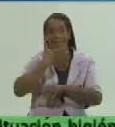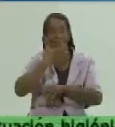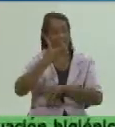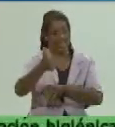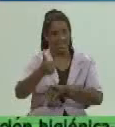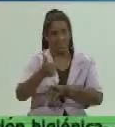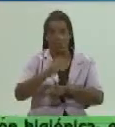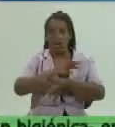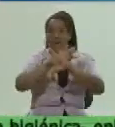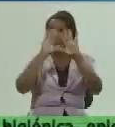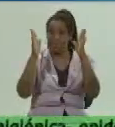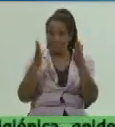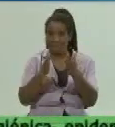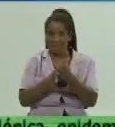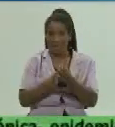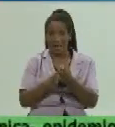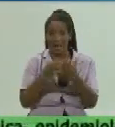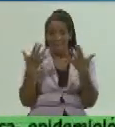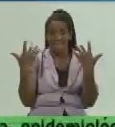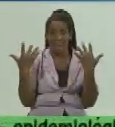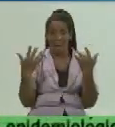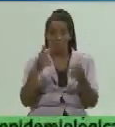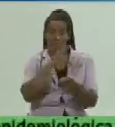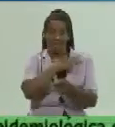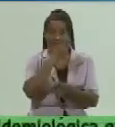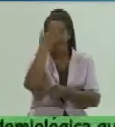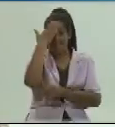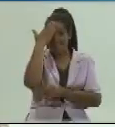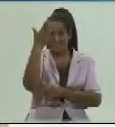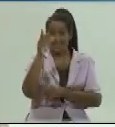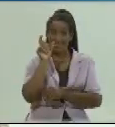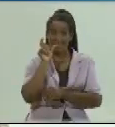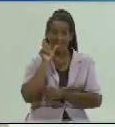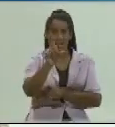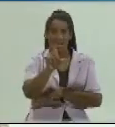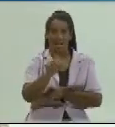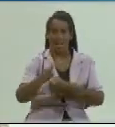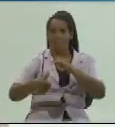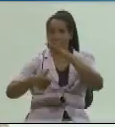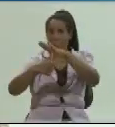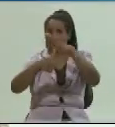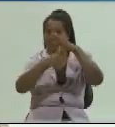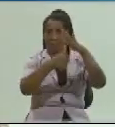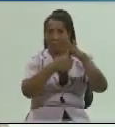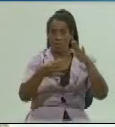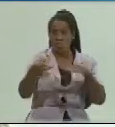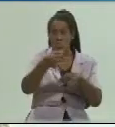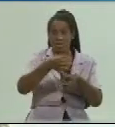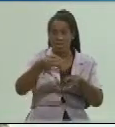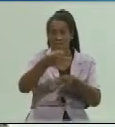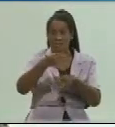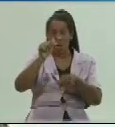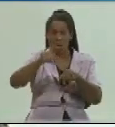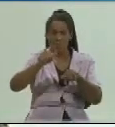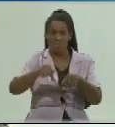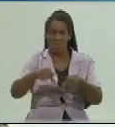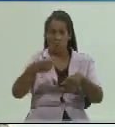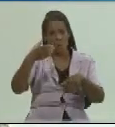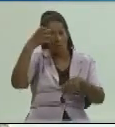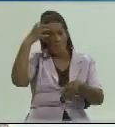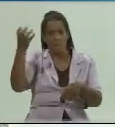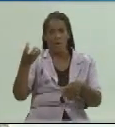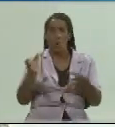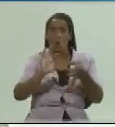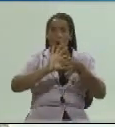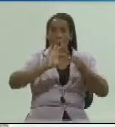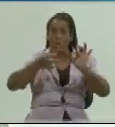de las autoridades del pueblo agradecer finalmente a los intendentes de los municipios de la provincia que han estado con nosotros coordinadores